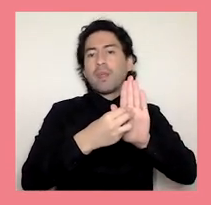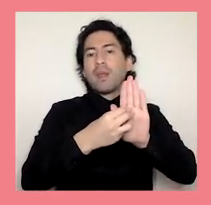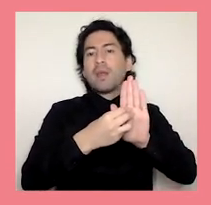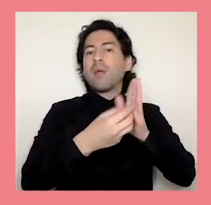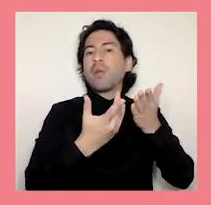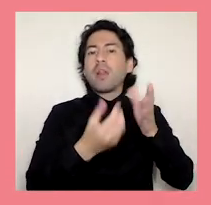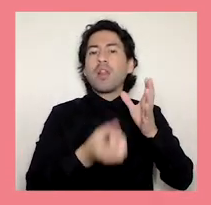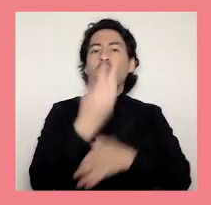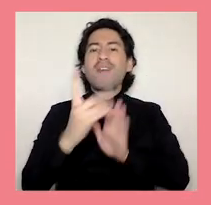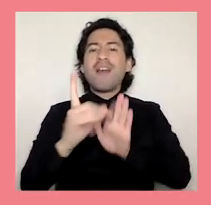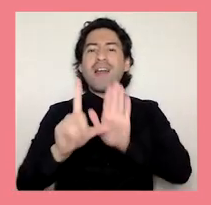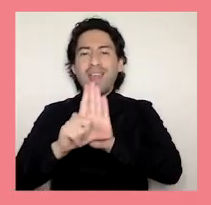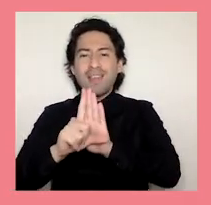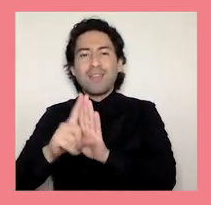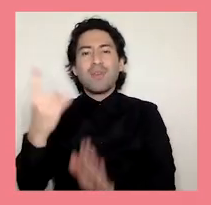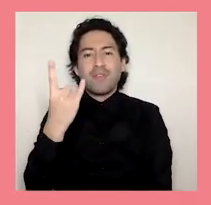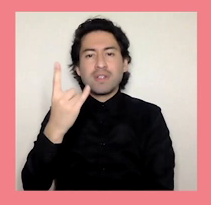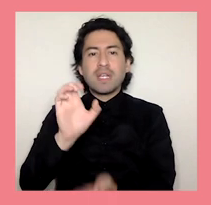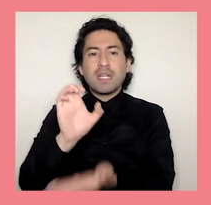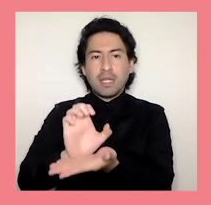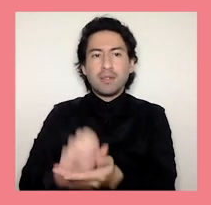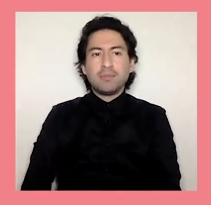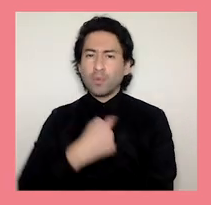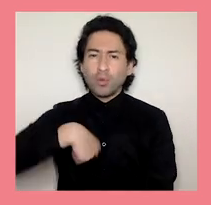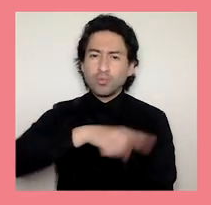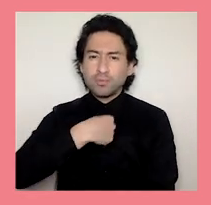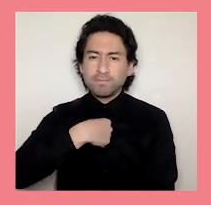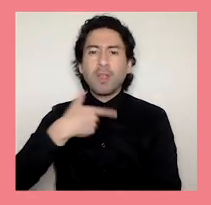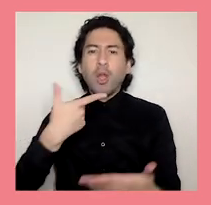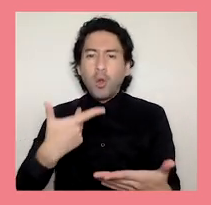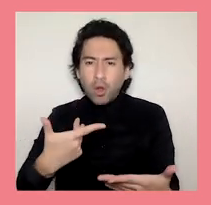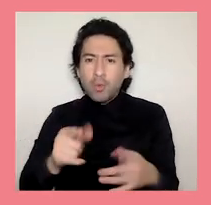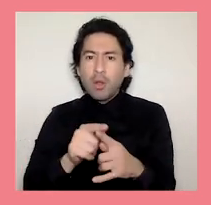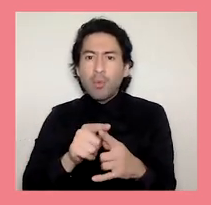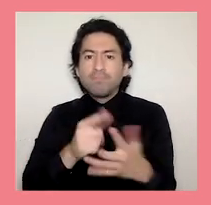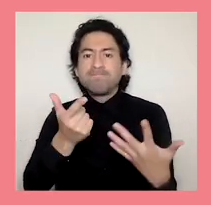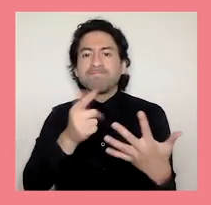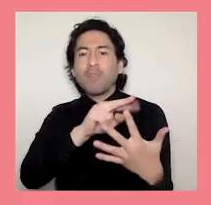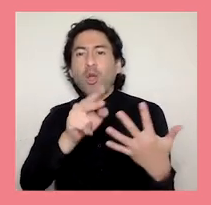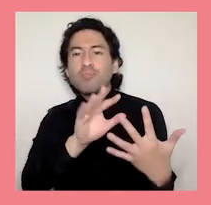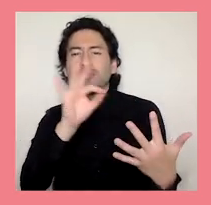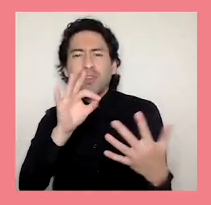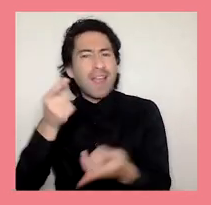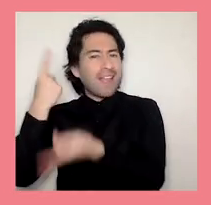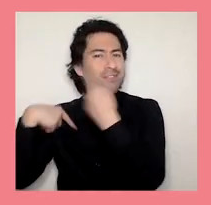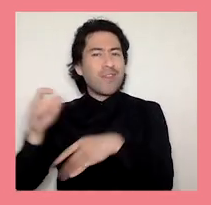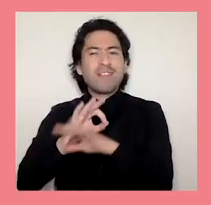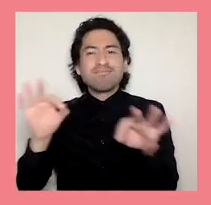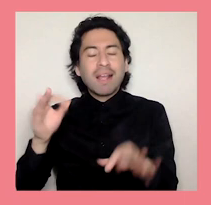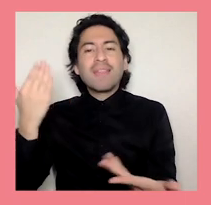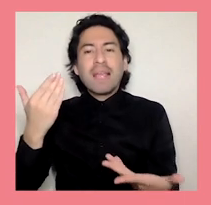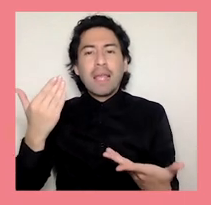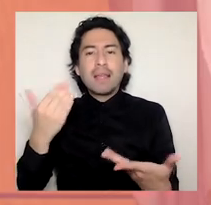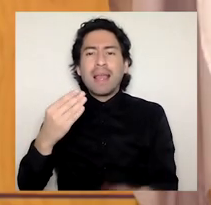agilizar y flexibilizar la gestión de nuestra universidad para enfrentar desafíos del futuro preservando el